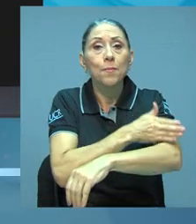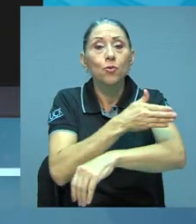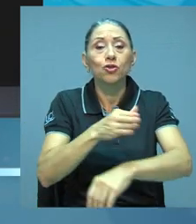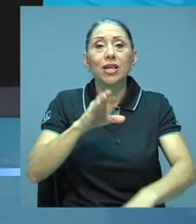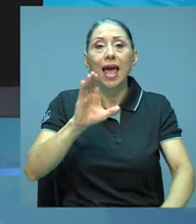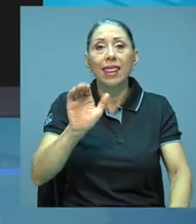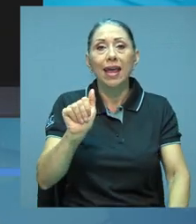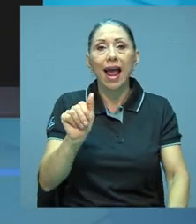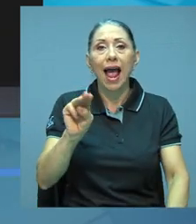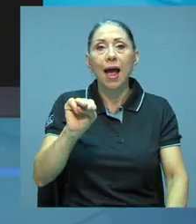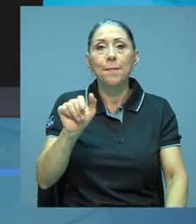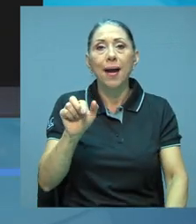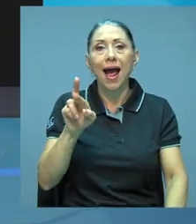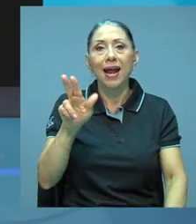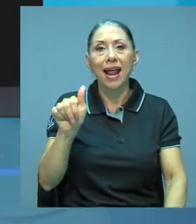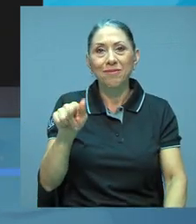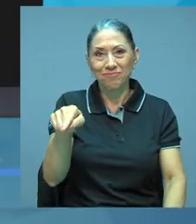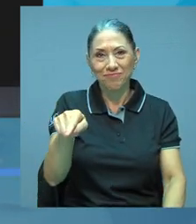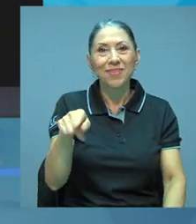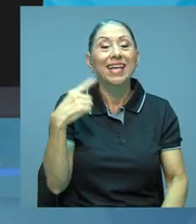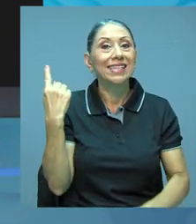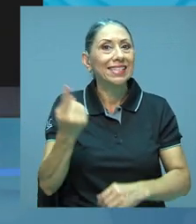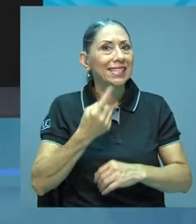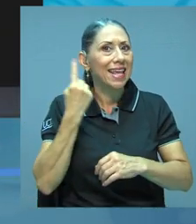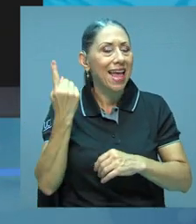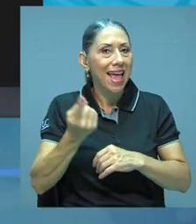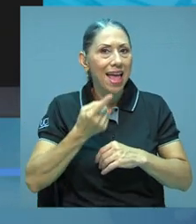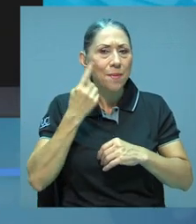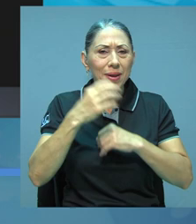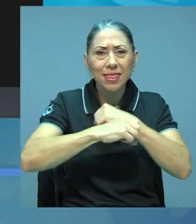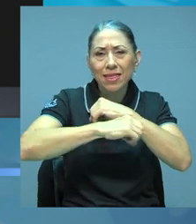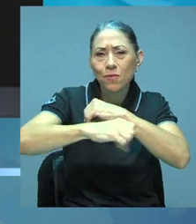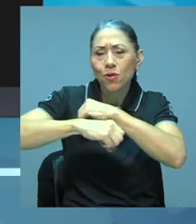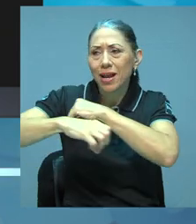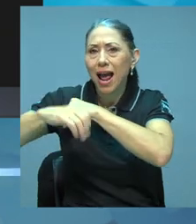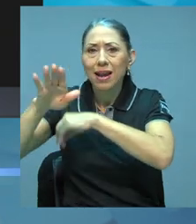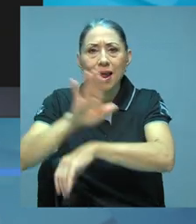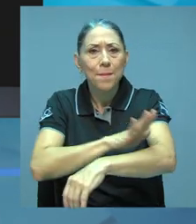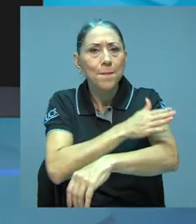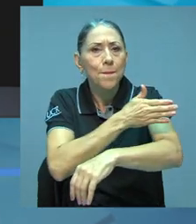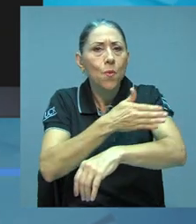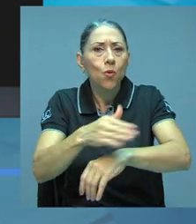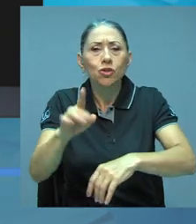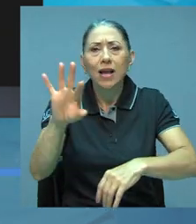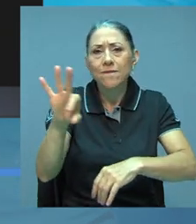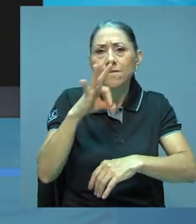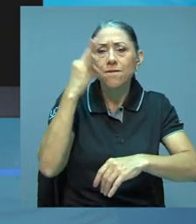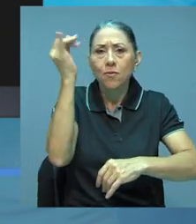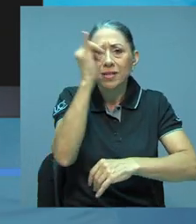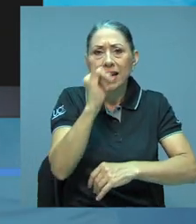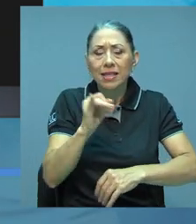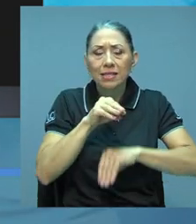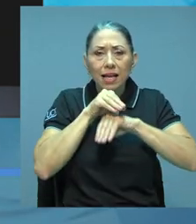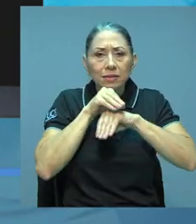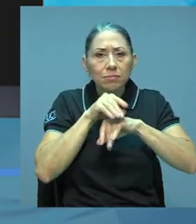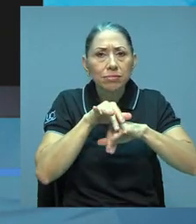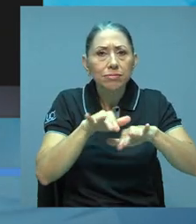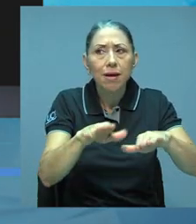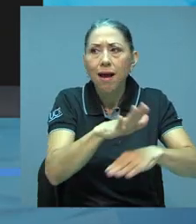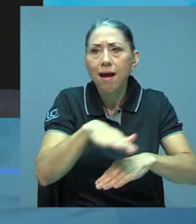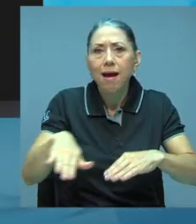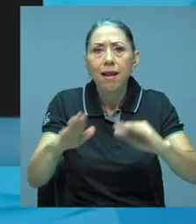de cámara, para siempre divulgar la música y las expresiones artísticas hacia la comunidad,